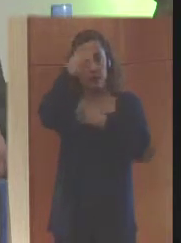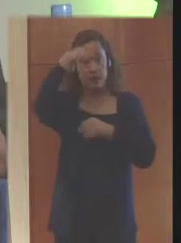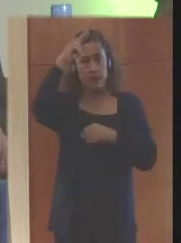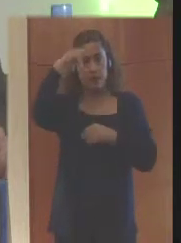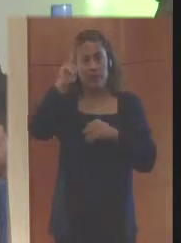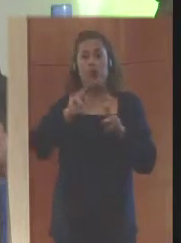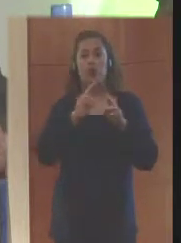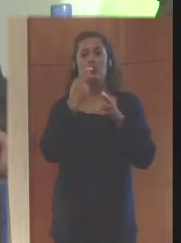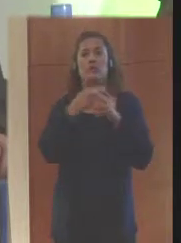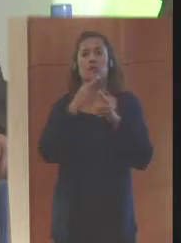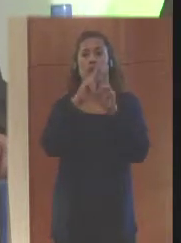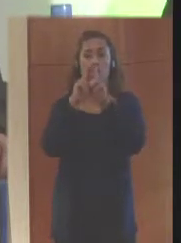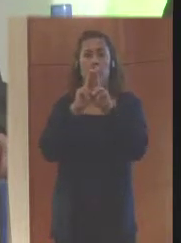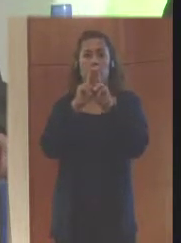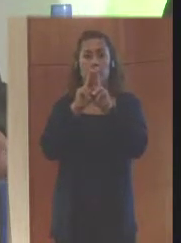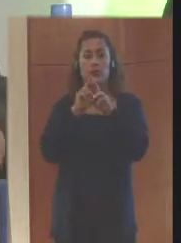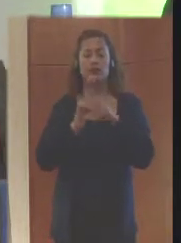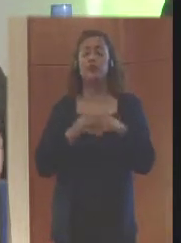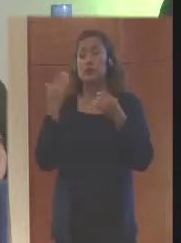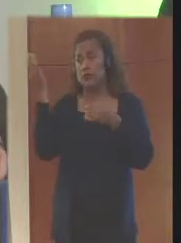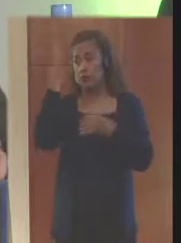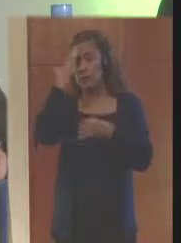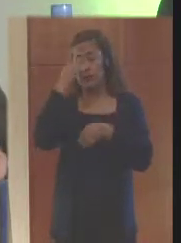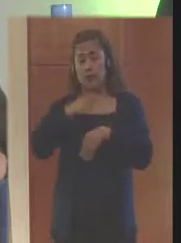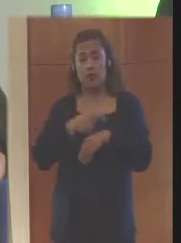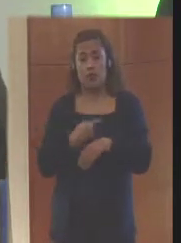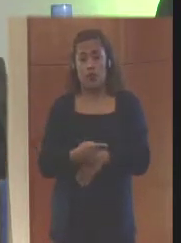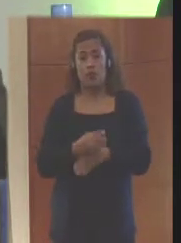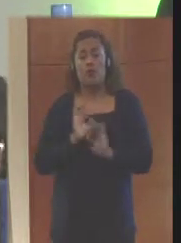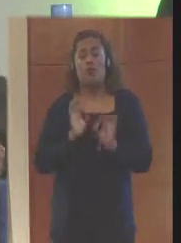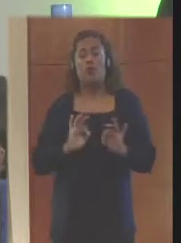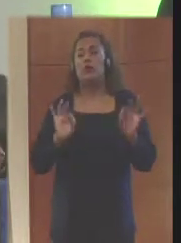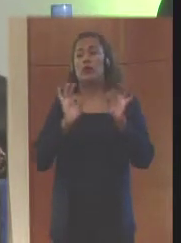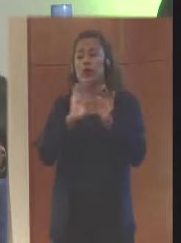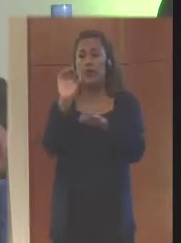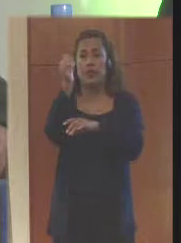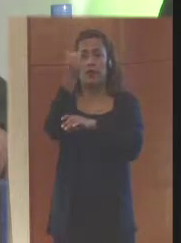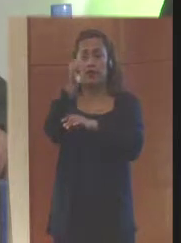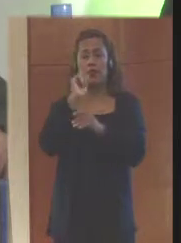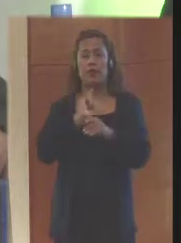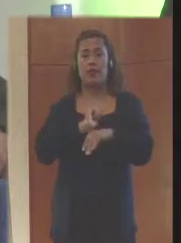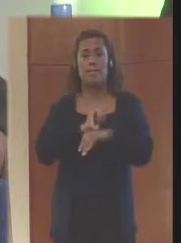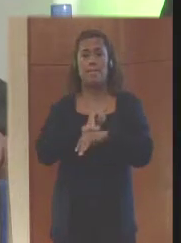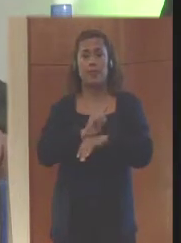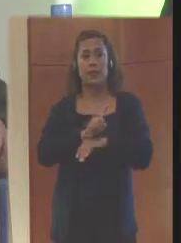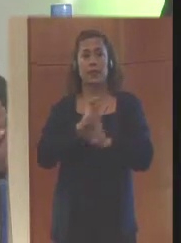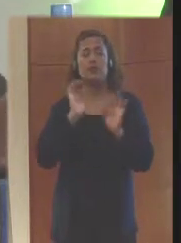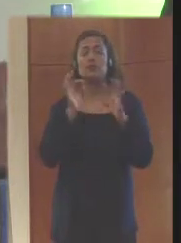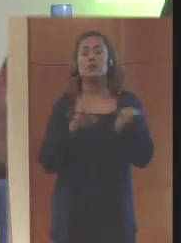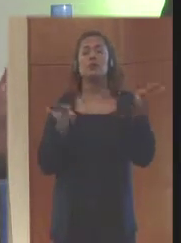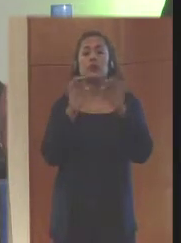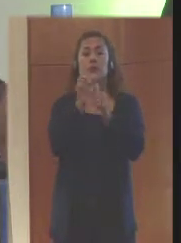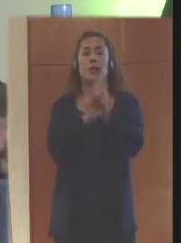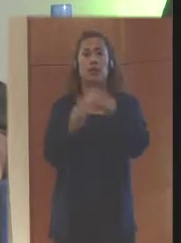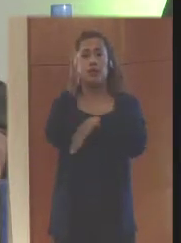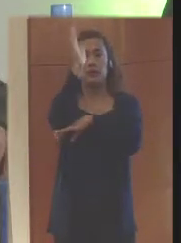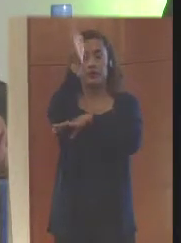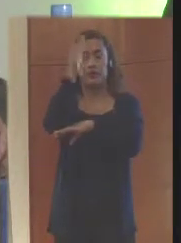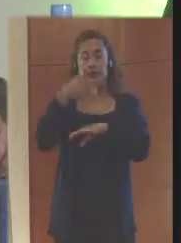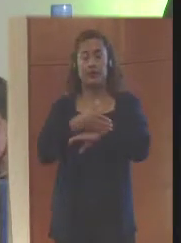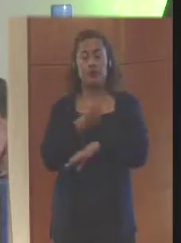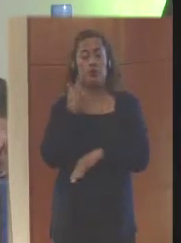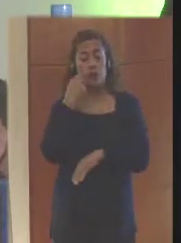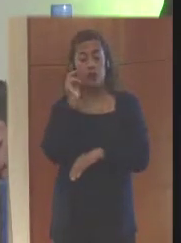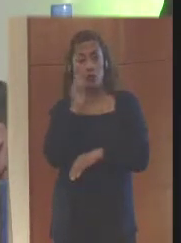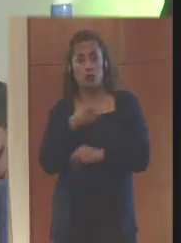las restricciones, las limitaciones de tiempo que tenemos. Serán diez minutos por presentación. Les daré una señal,